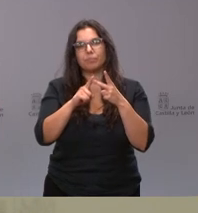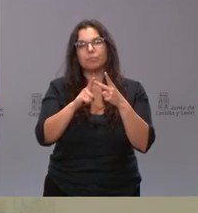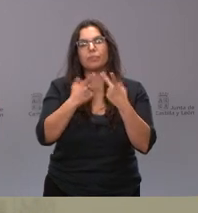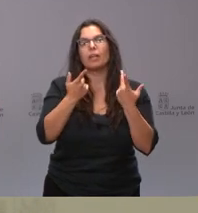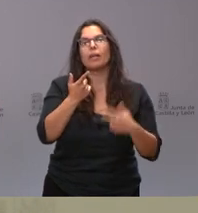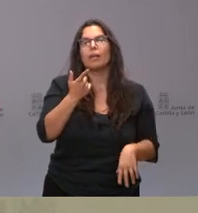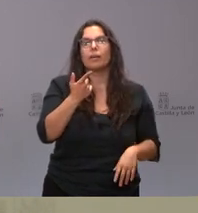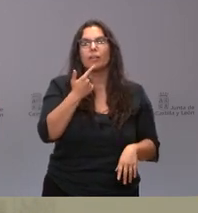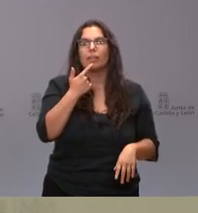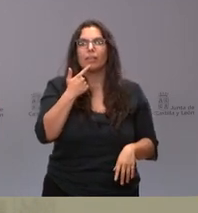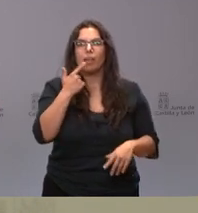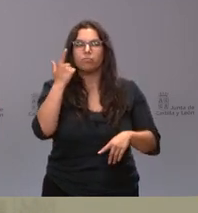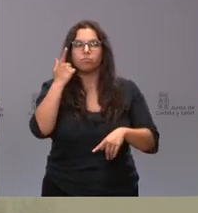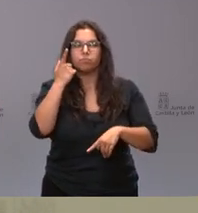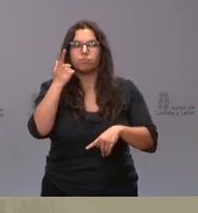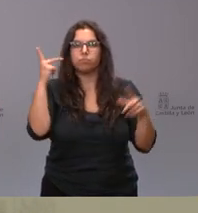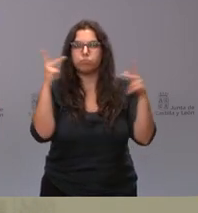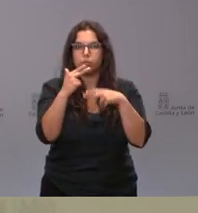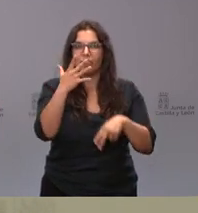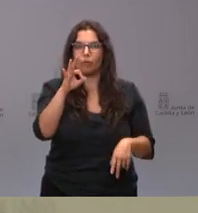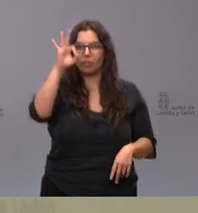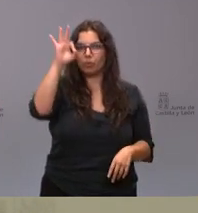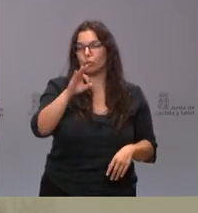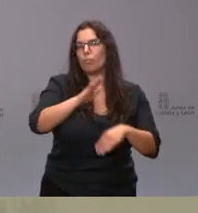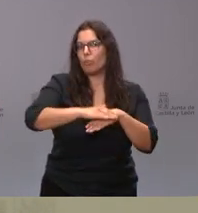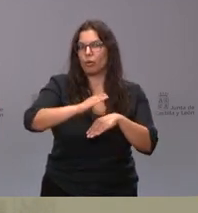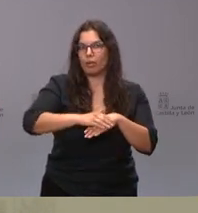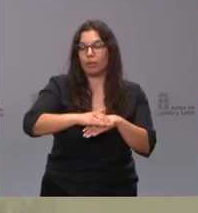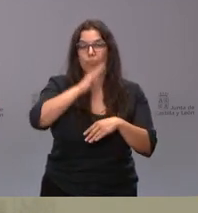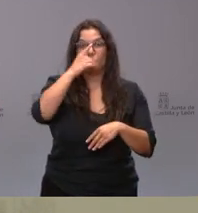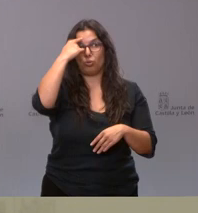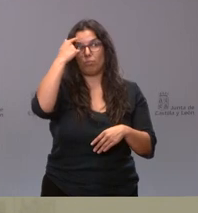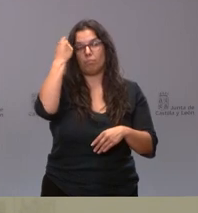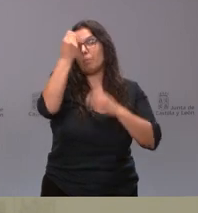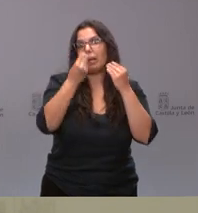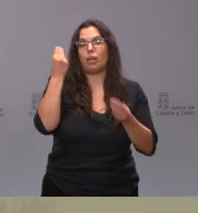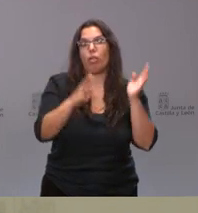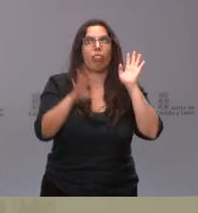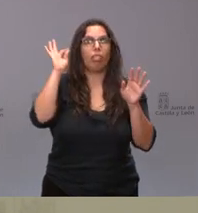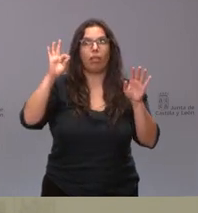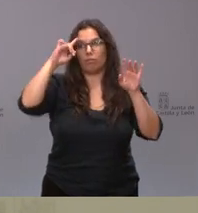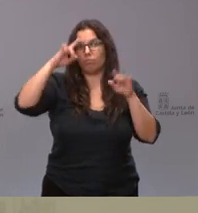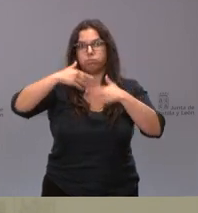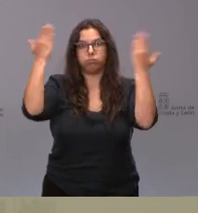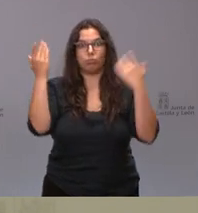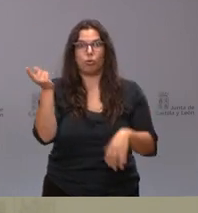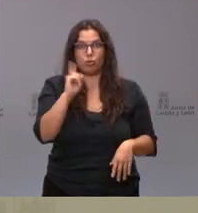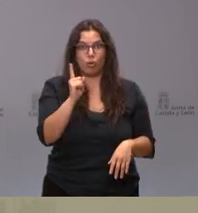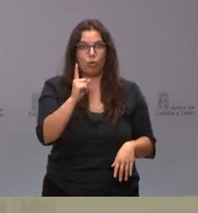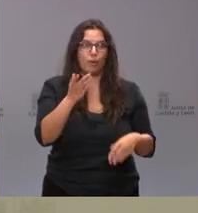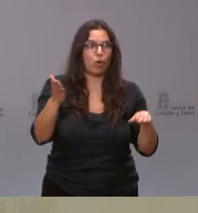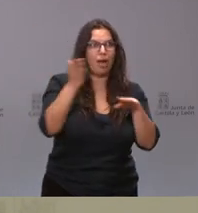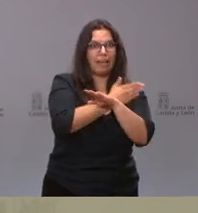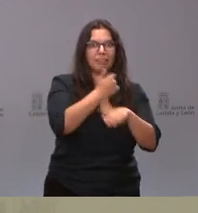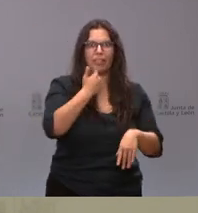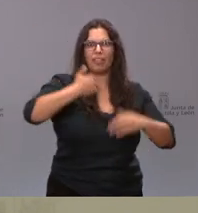50%, si eso tiene que...? Porque es algo que imagino que habrán analizado, dice que lo van a analizar las consejerías, pero al hablar